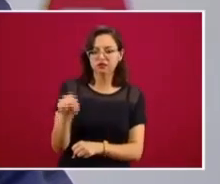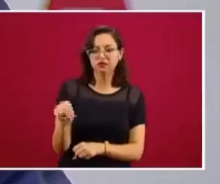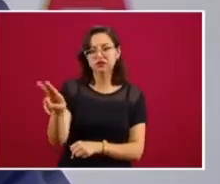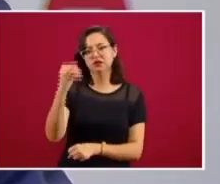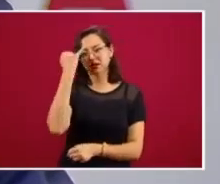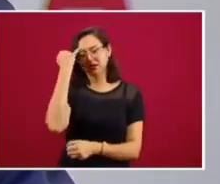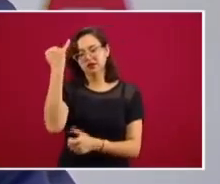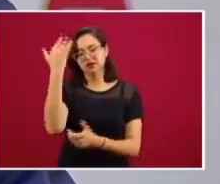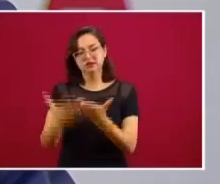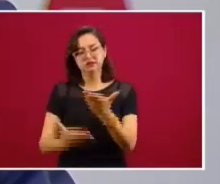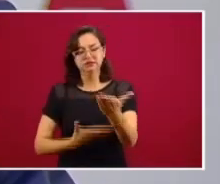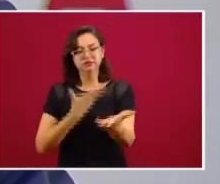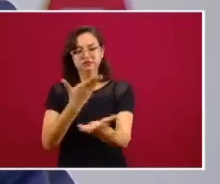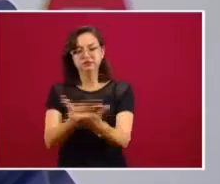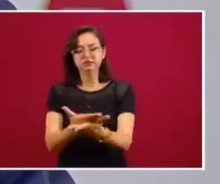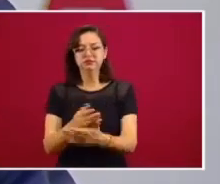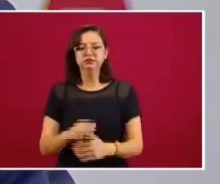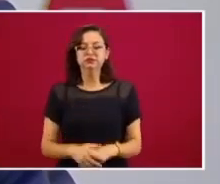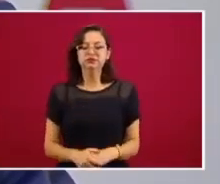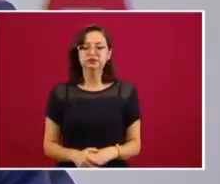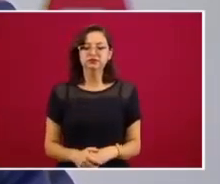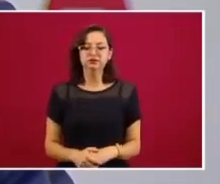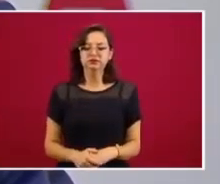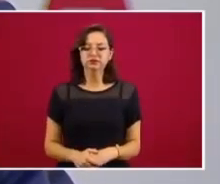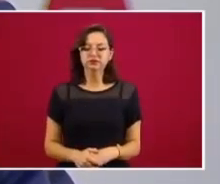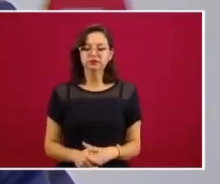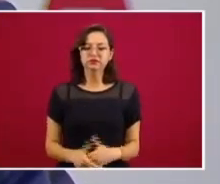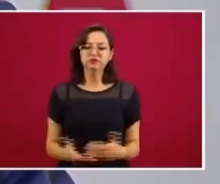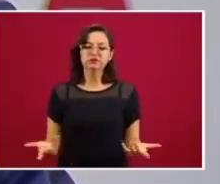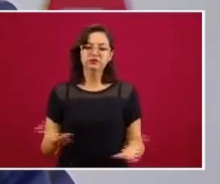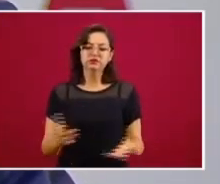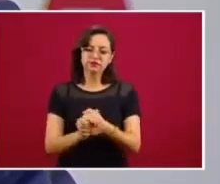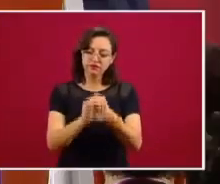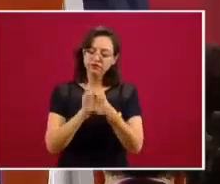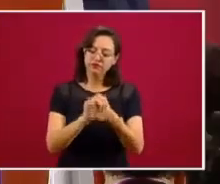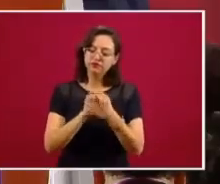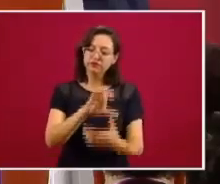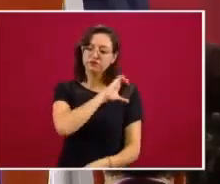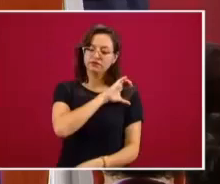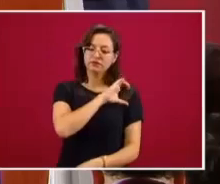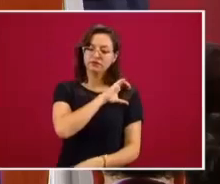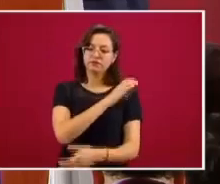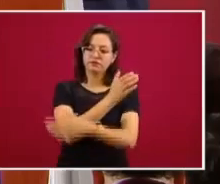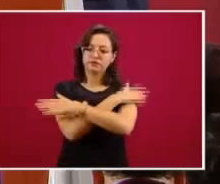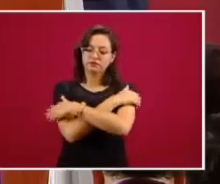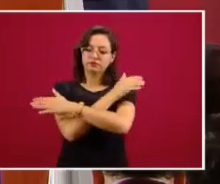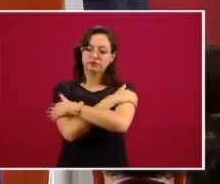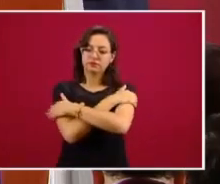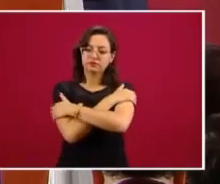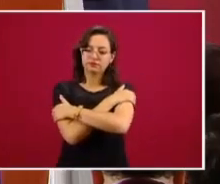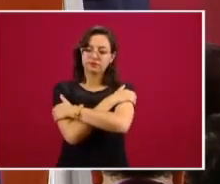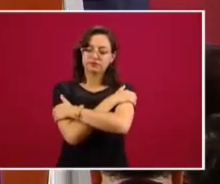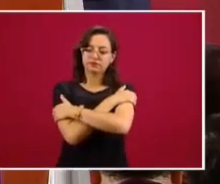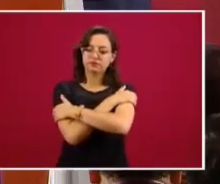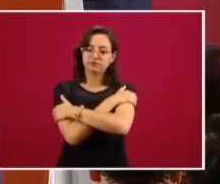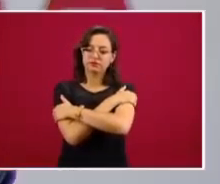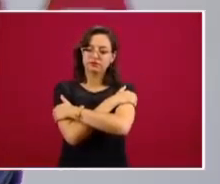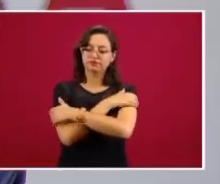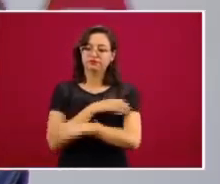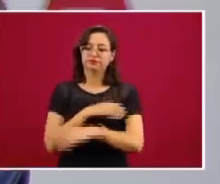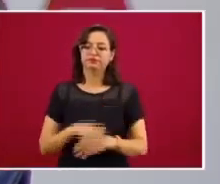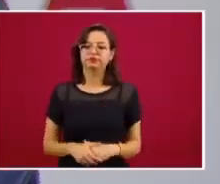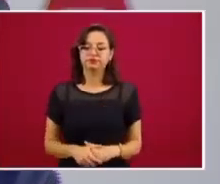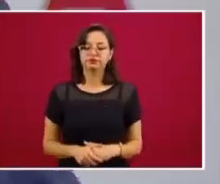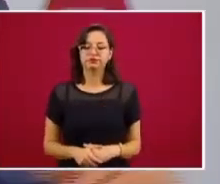iniciativa. Y te mandamos un saludo muy afectuoso. Un abrazo. Gracias, presidente.